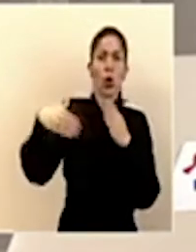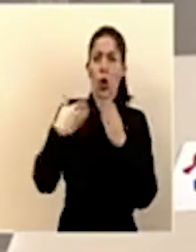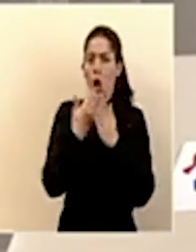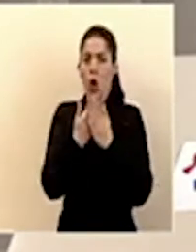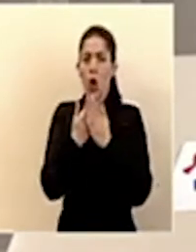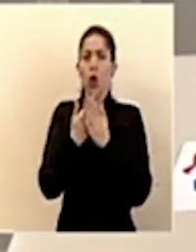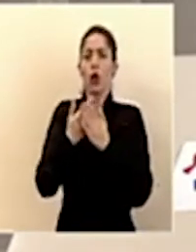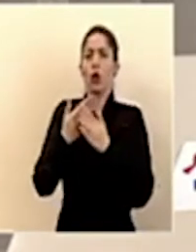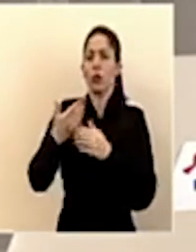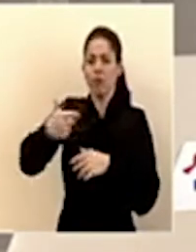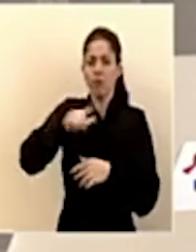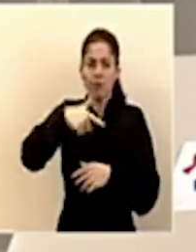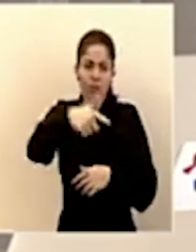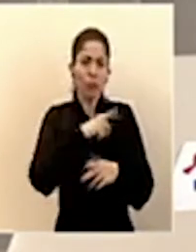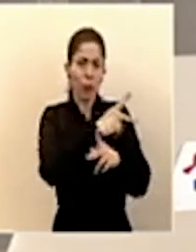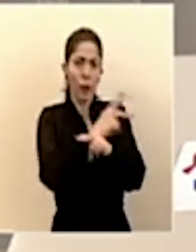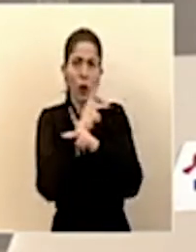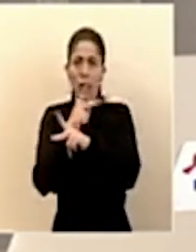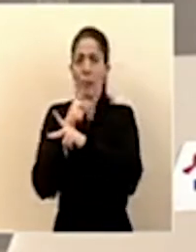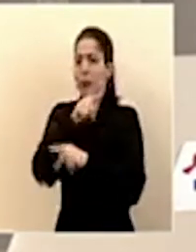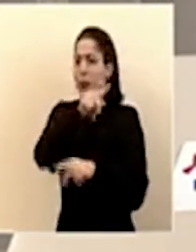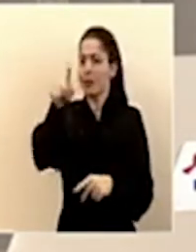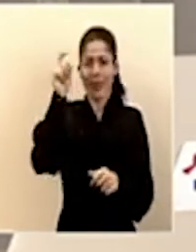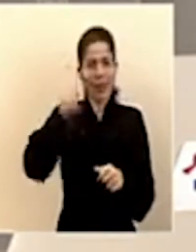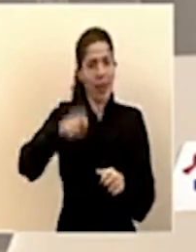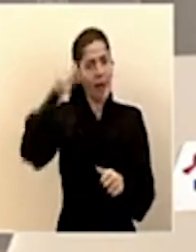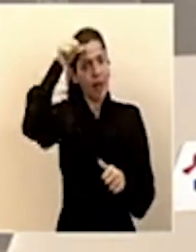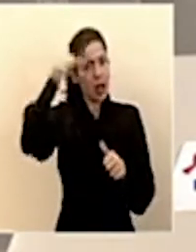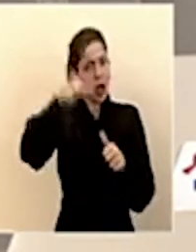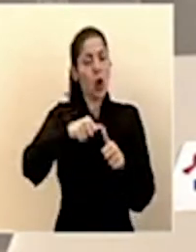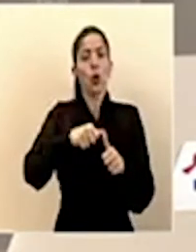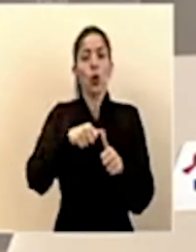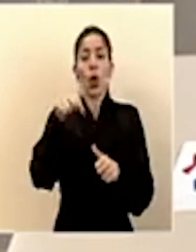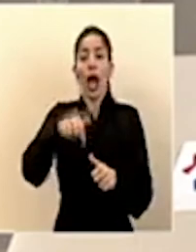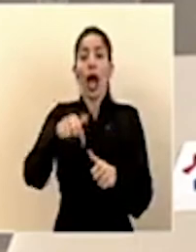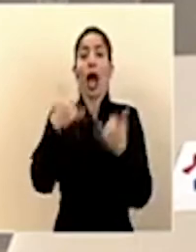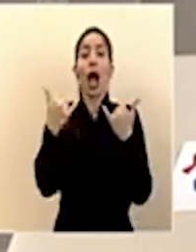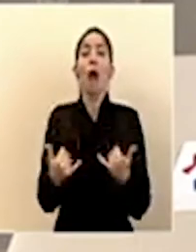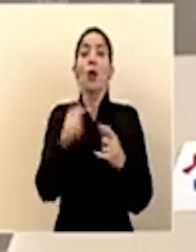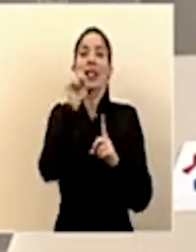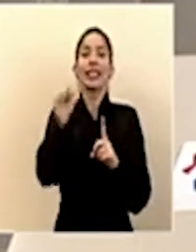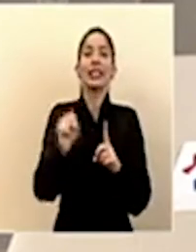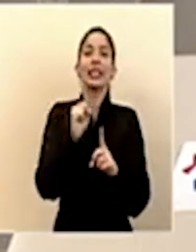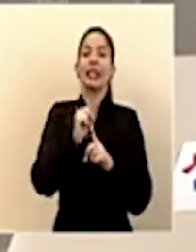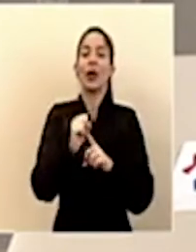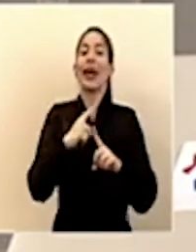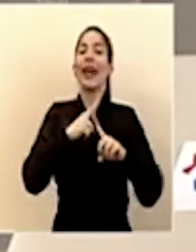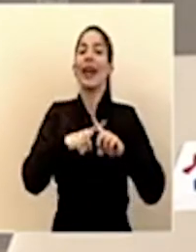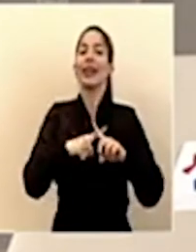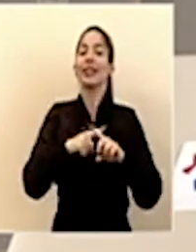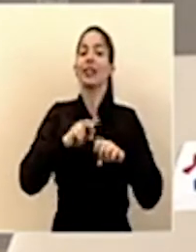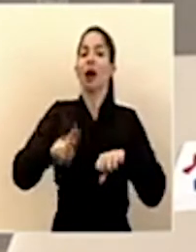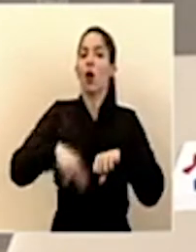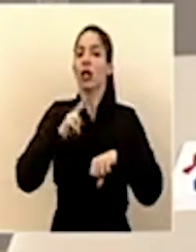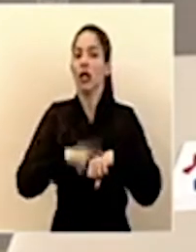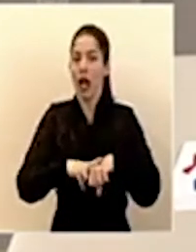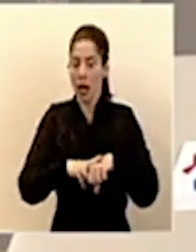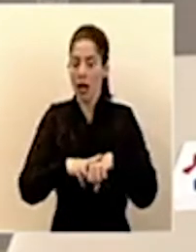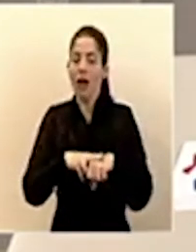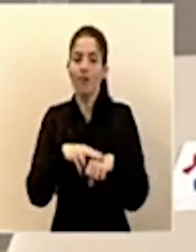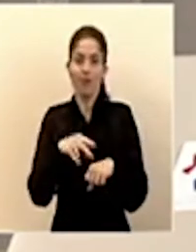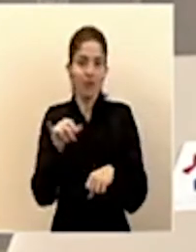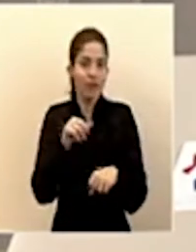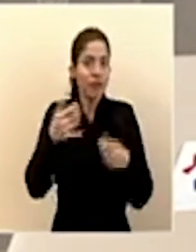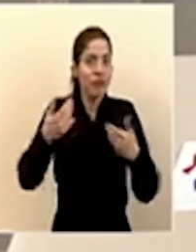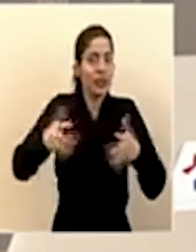protejamos. Hay que recordar también que es una situación extraordinaria. Así como hemos